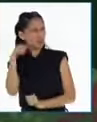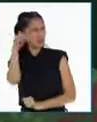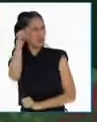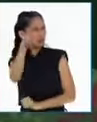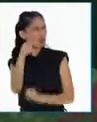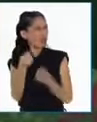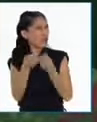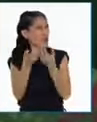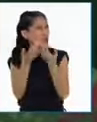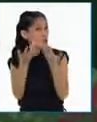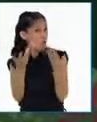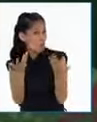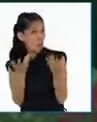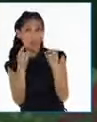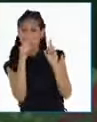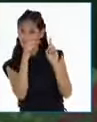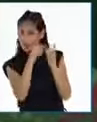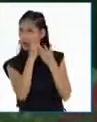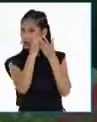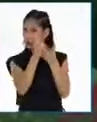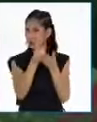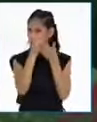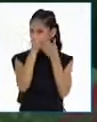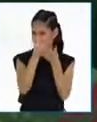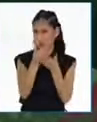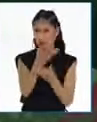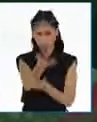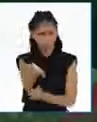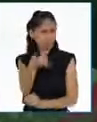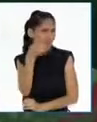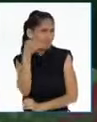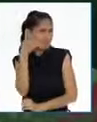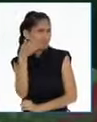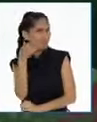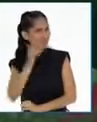Decau los ayudará. Solo deben llamarlo.